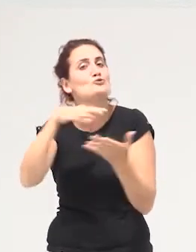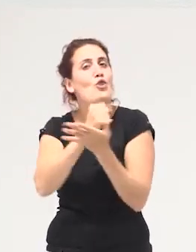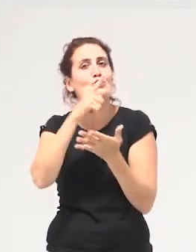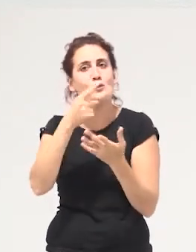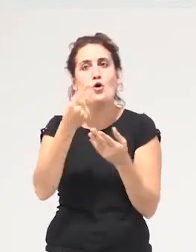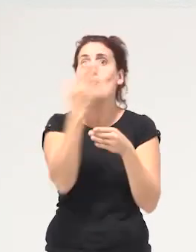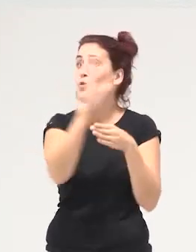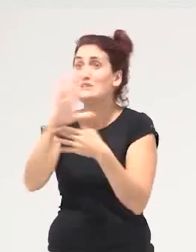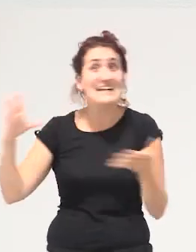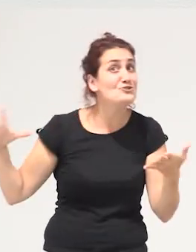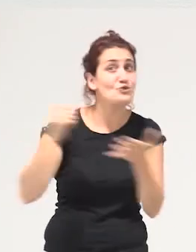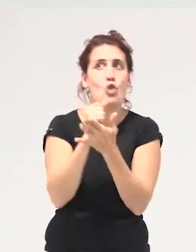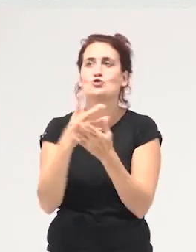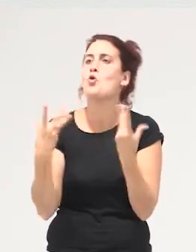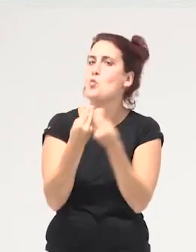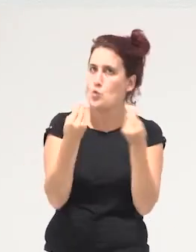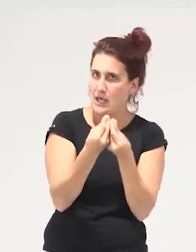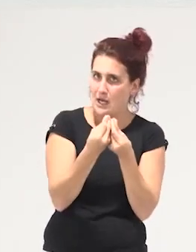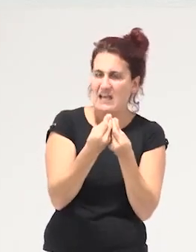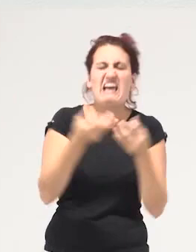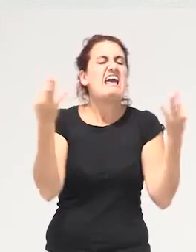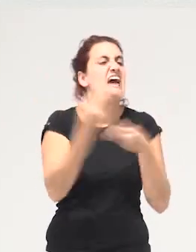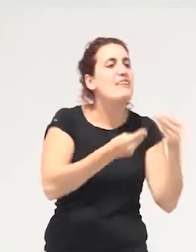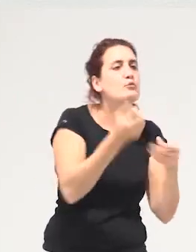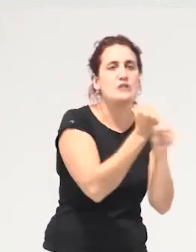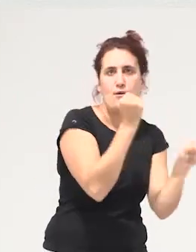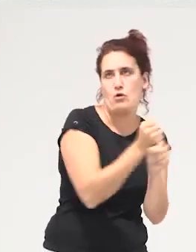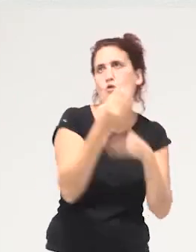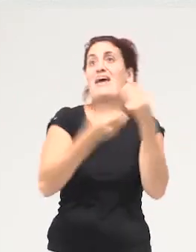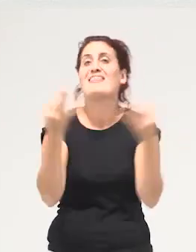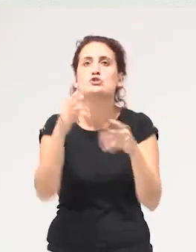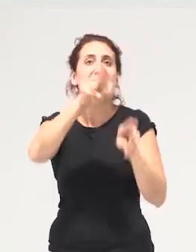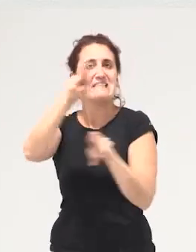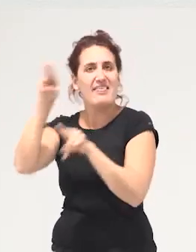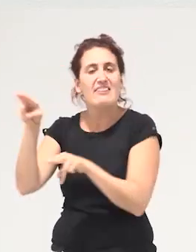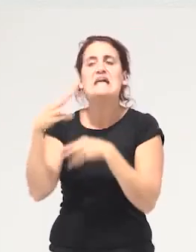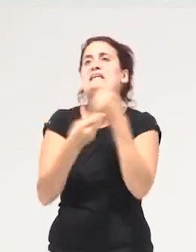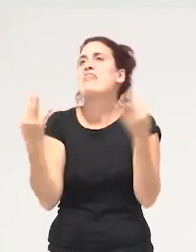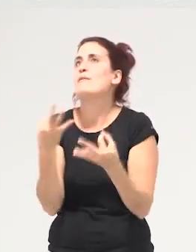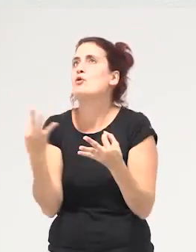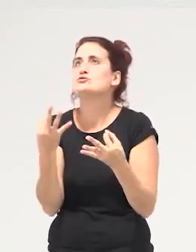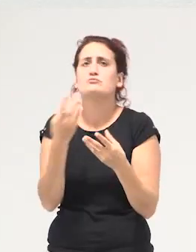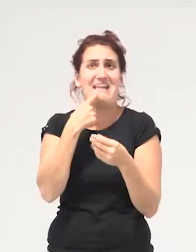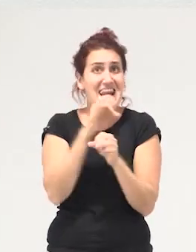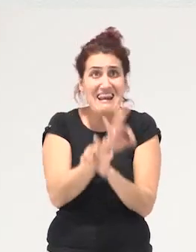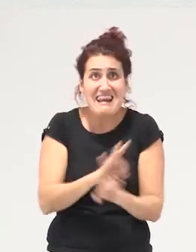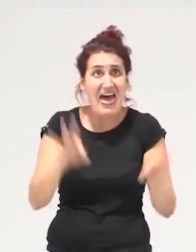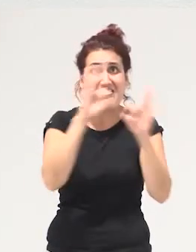distintas propuestas que hacemos en determinado sector laboral que hacemos con el tema de residencias que hacemos con nada